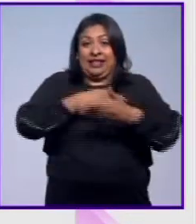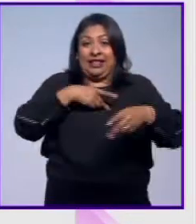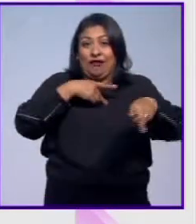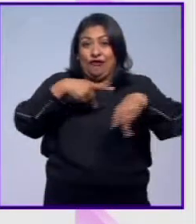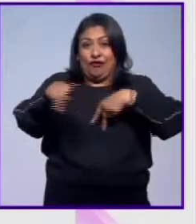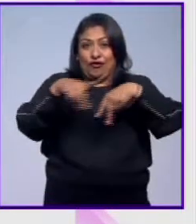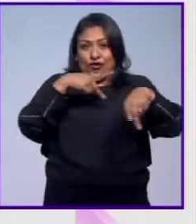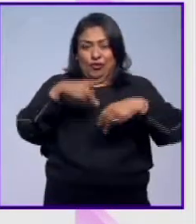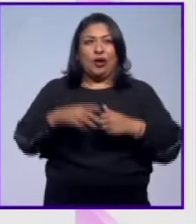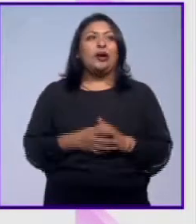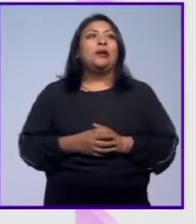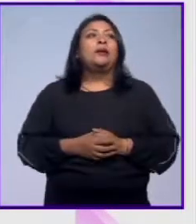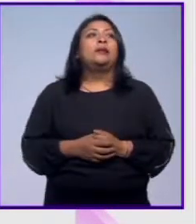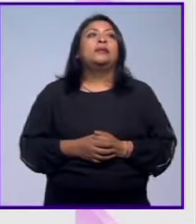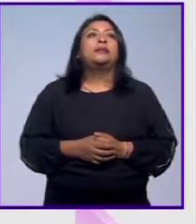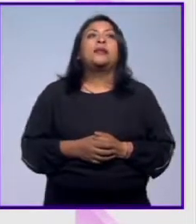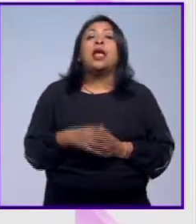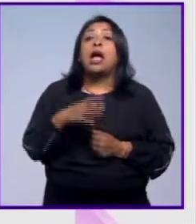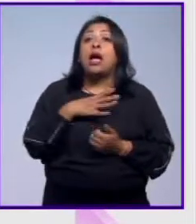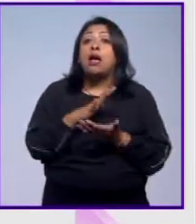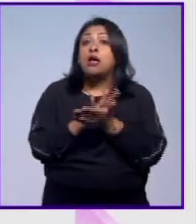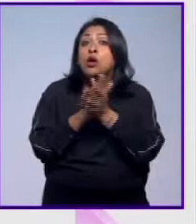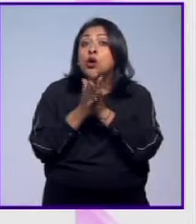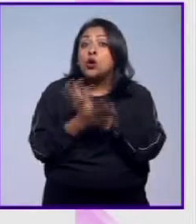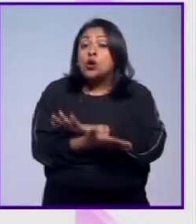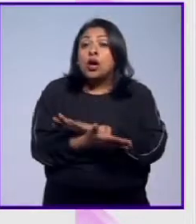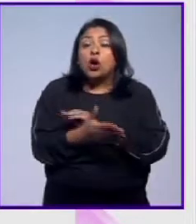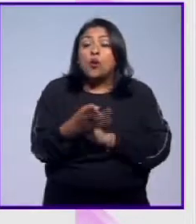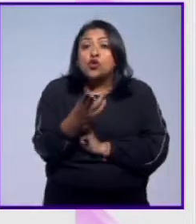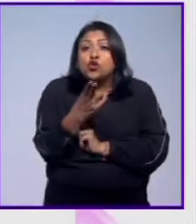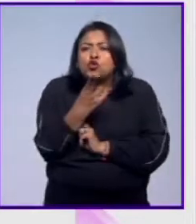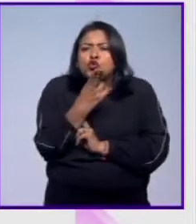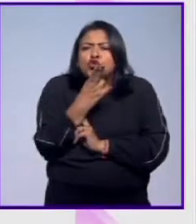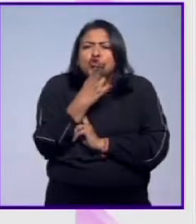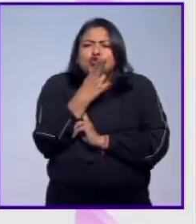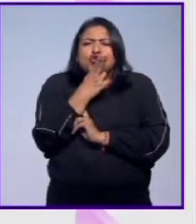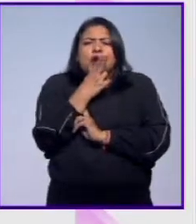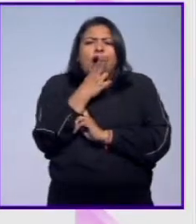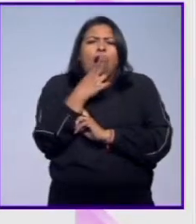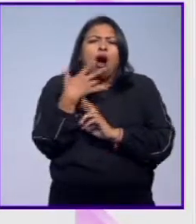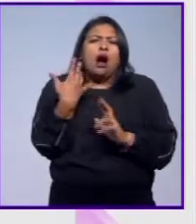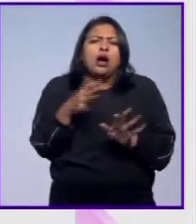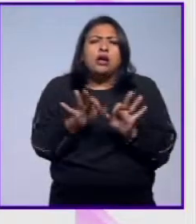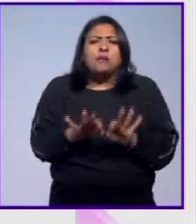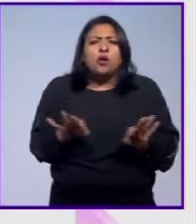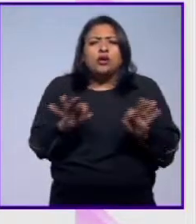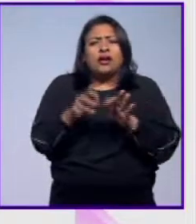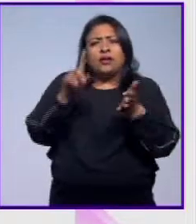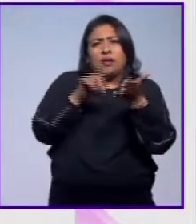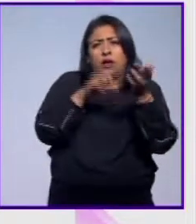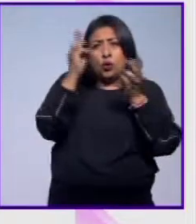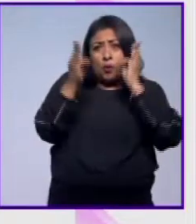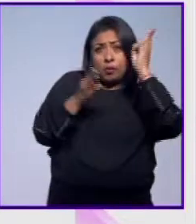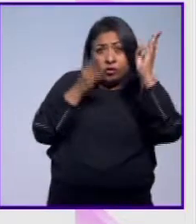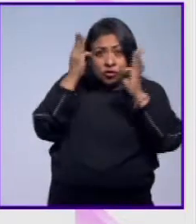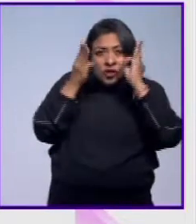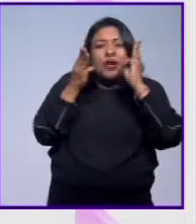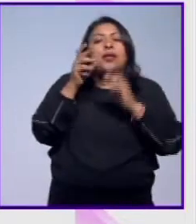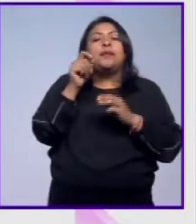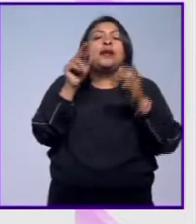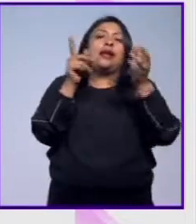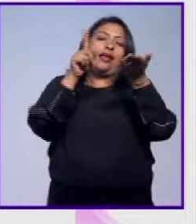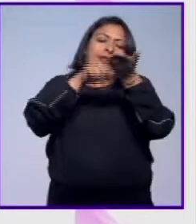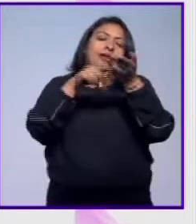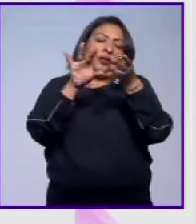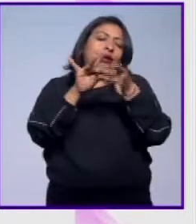dicen en Sudamérica. Convirtiéndose en piezas de culto, de museo y que también nos hablan de una